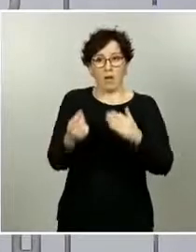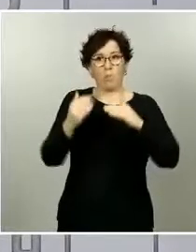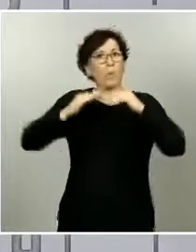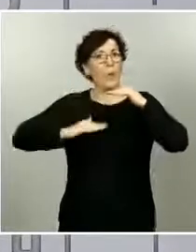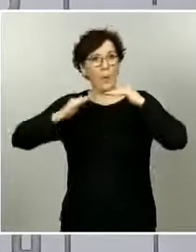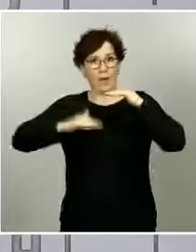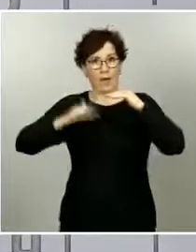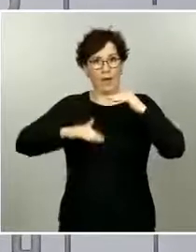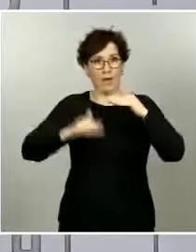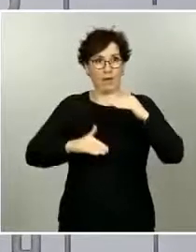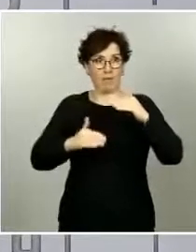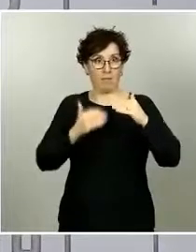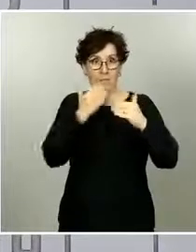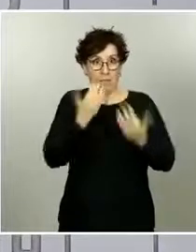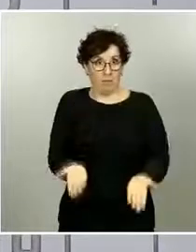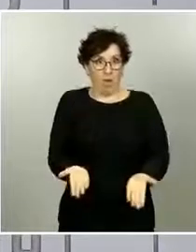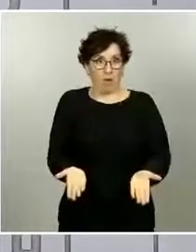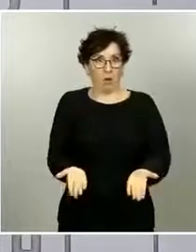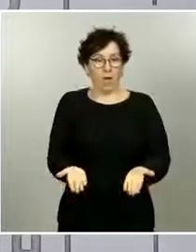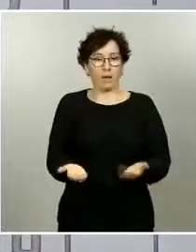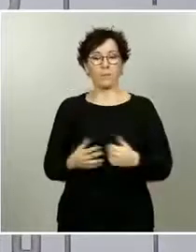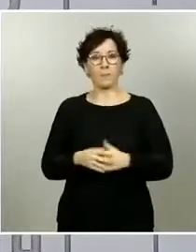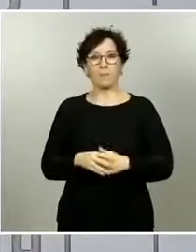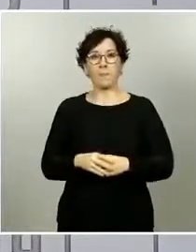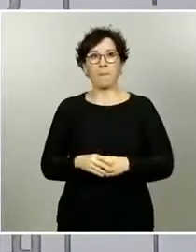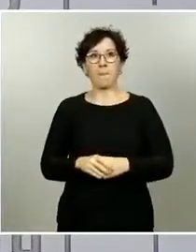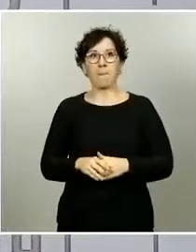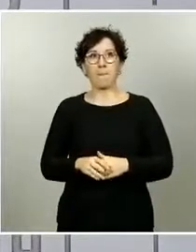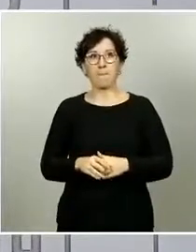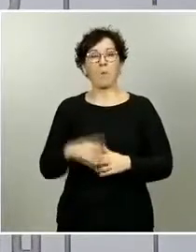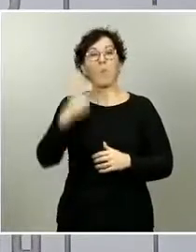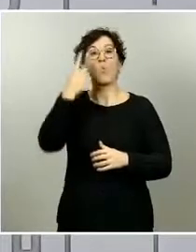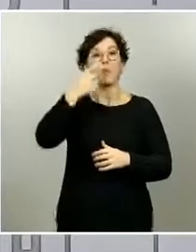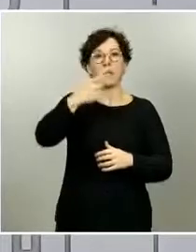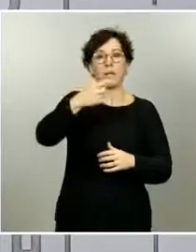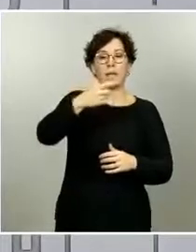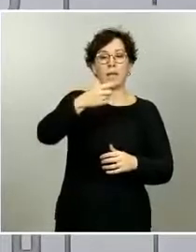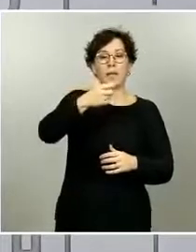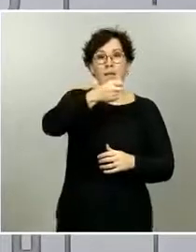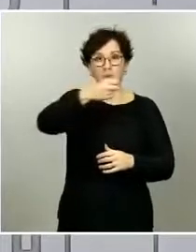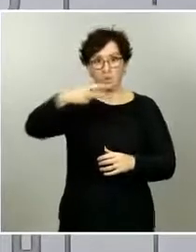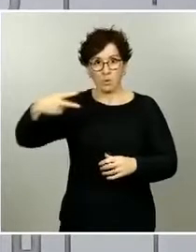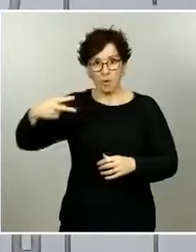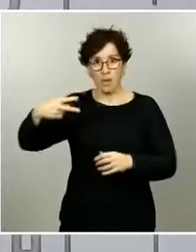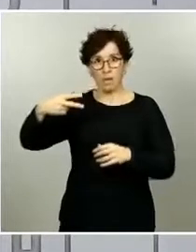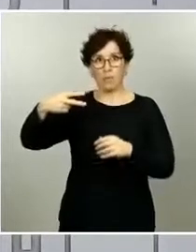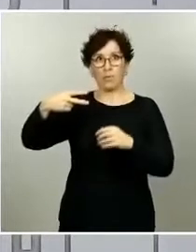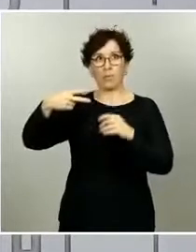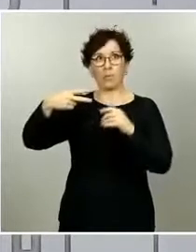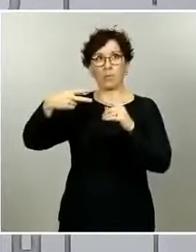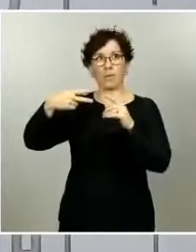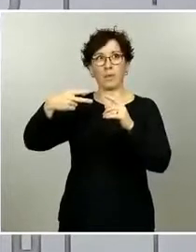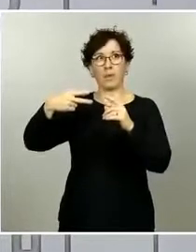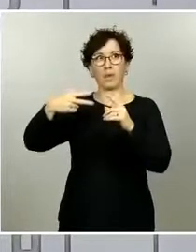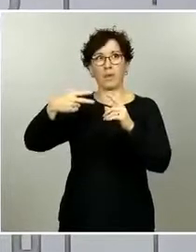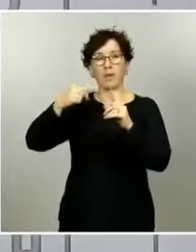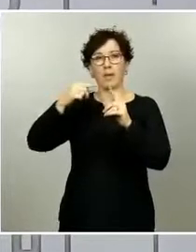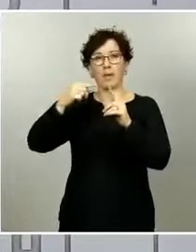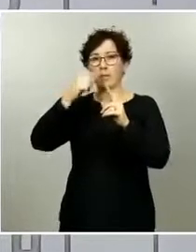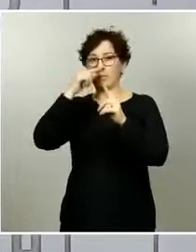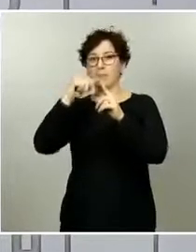la incidencia es muy baja, como lo es ahora en la población general, un valor predictivo